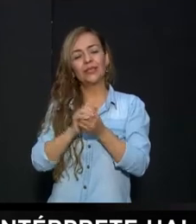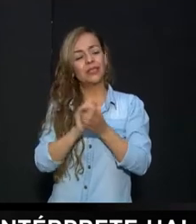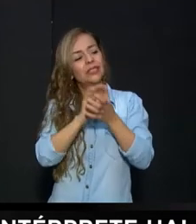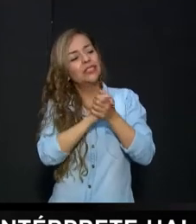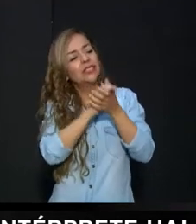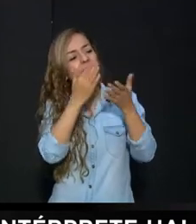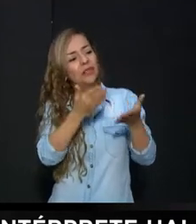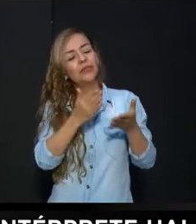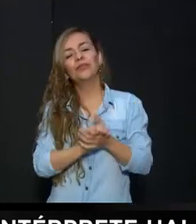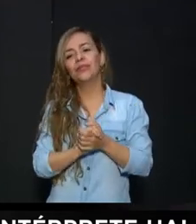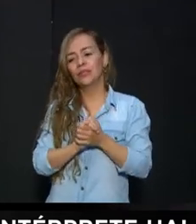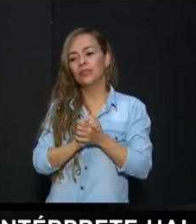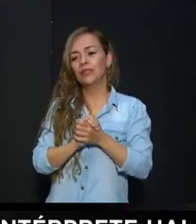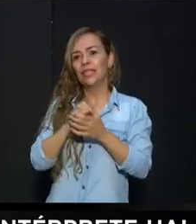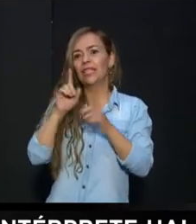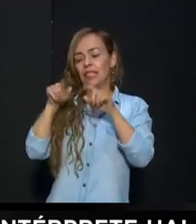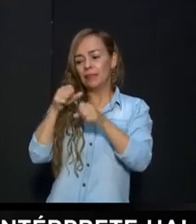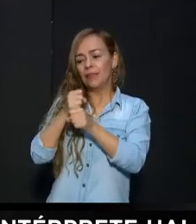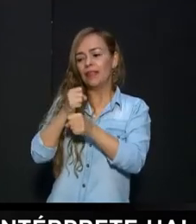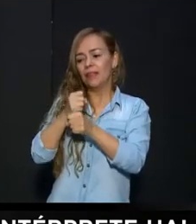y hace un trabajo especial con usted también Sí